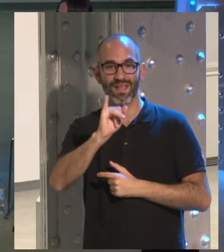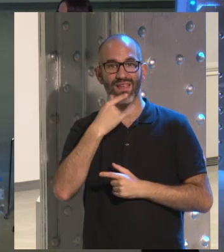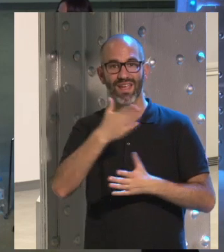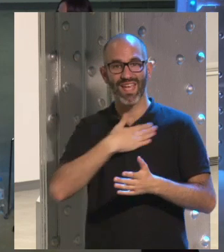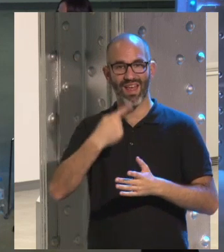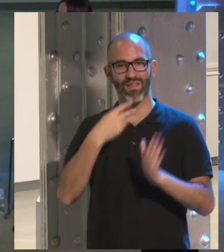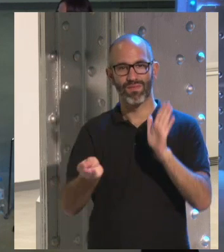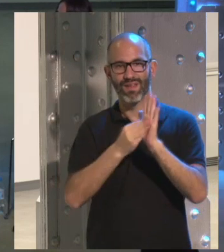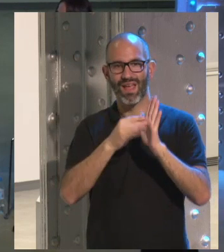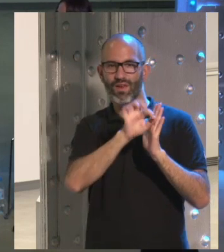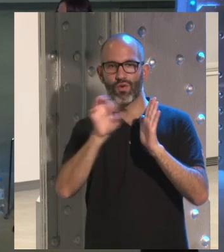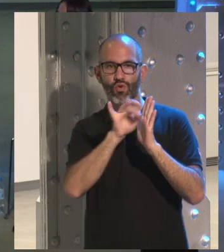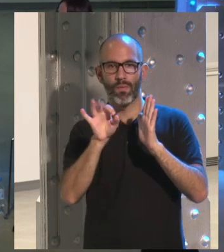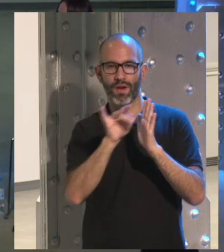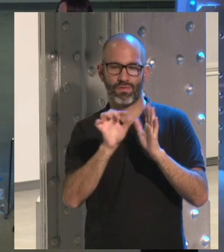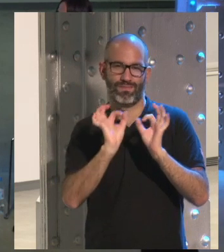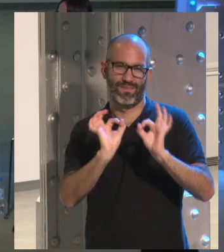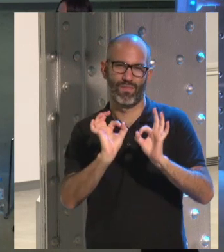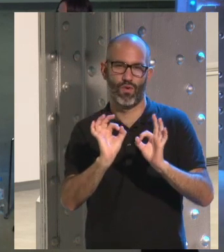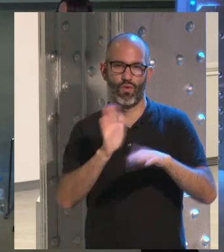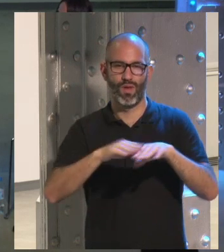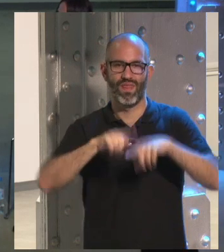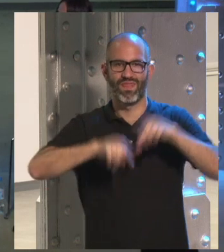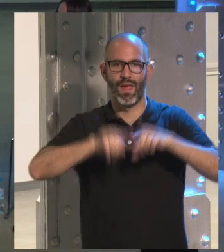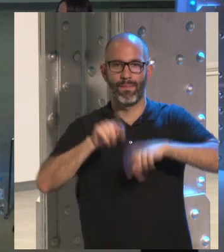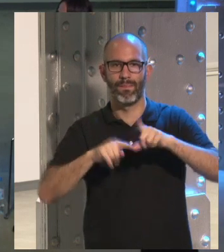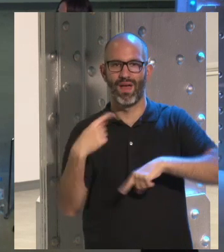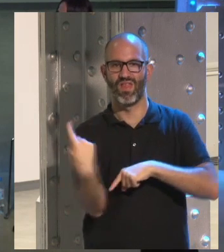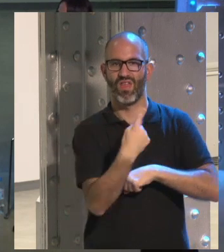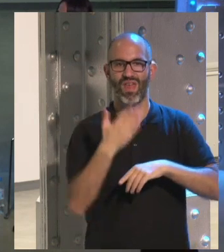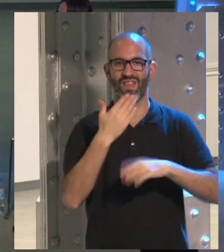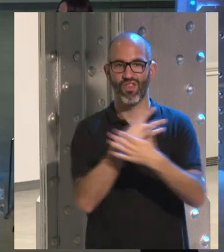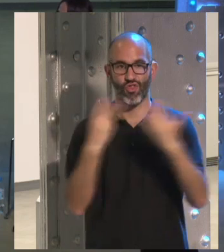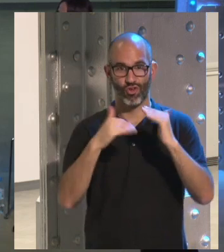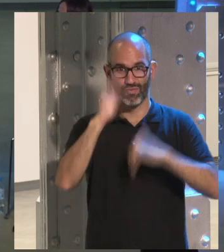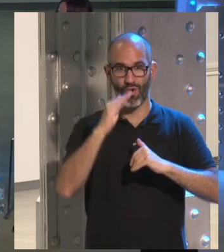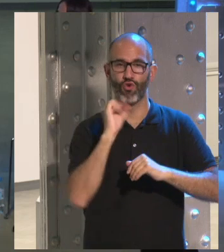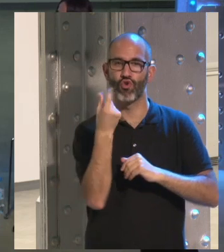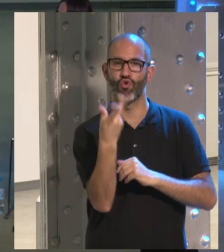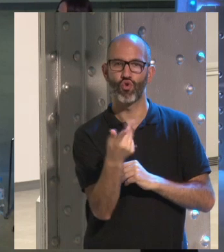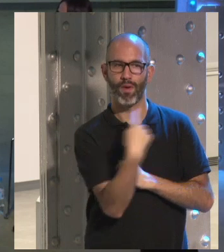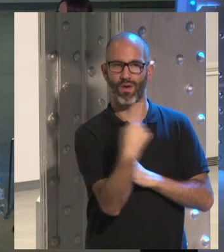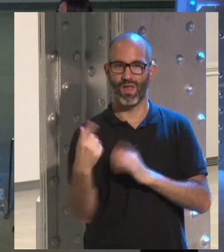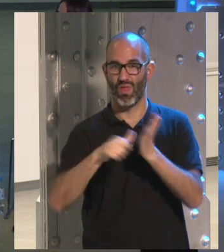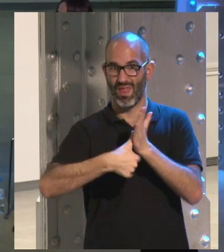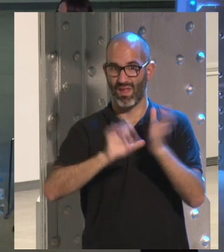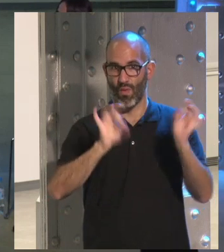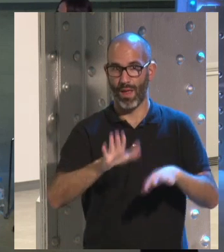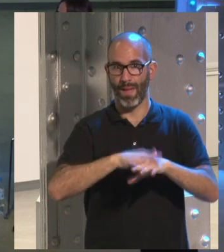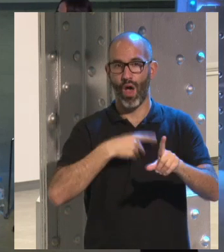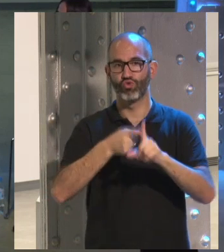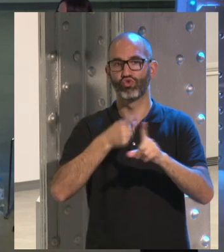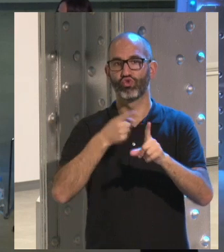identificador único, un número para cada ciudadano británico mayor de 18 años para poder identificar a los usuarios del porno,